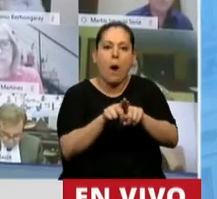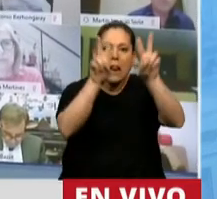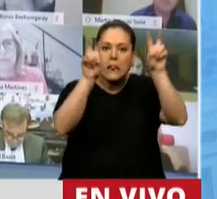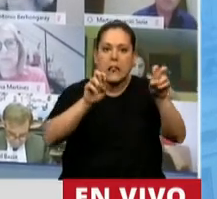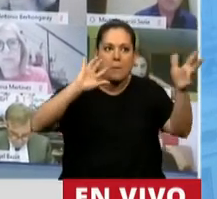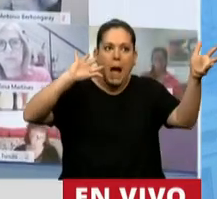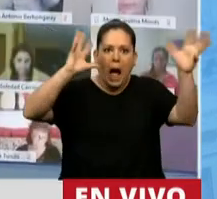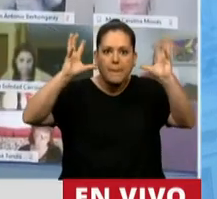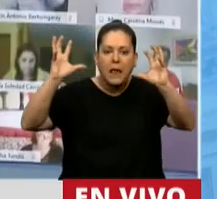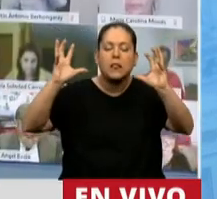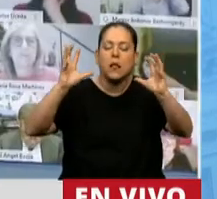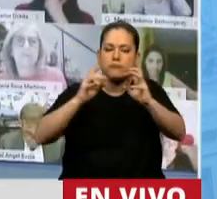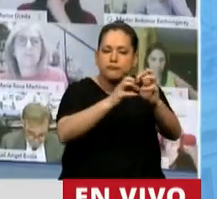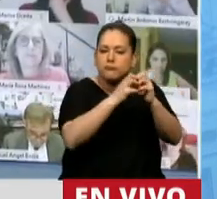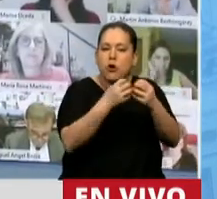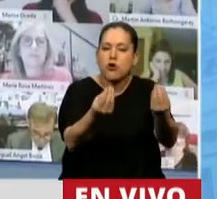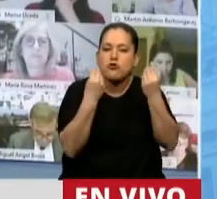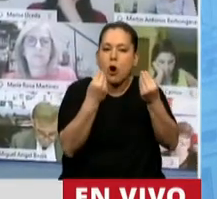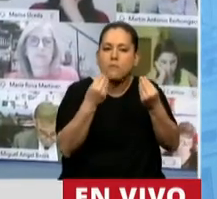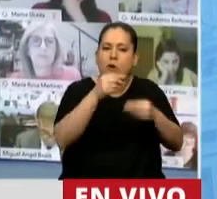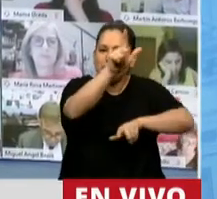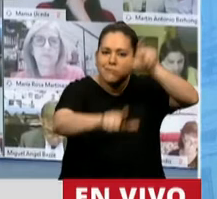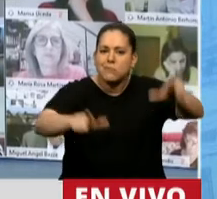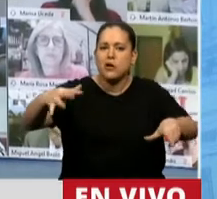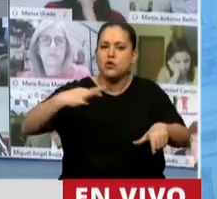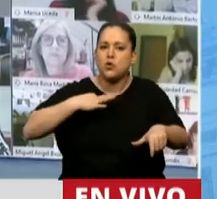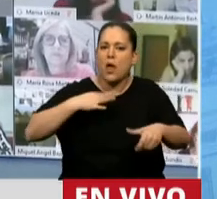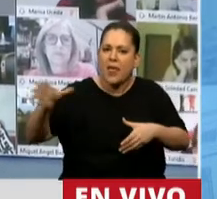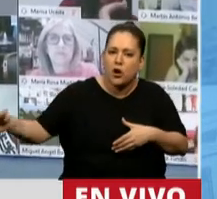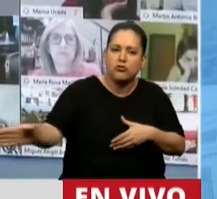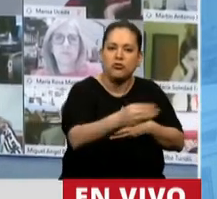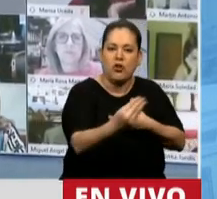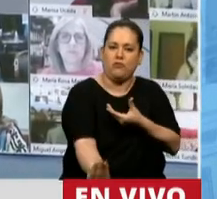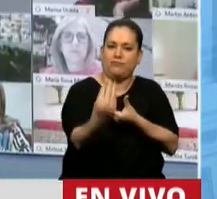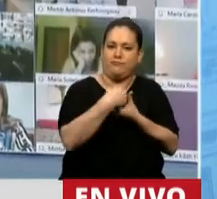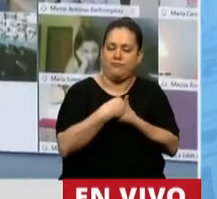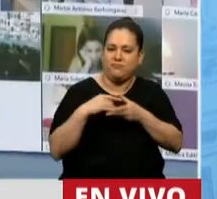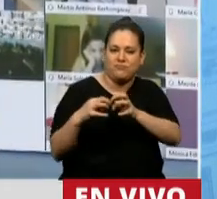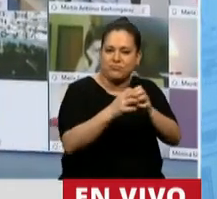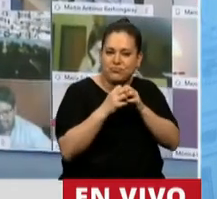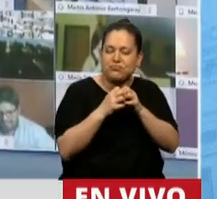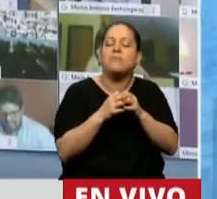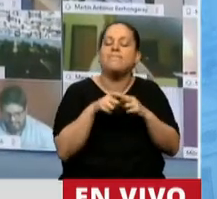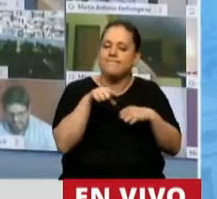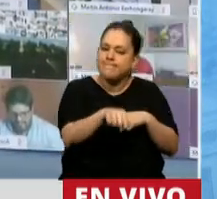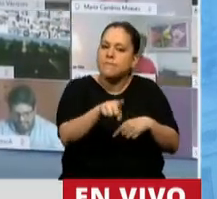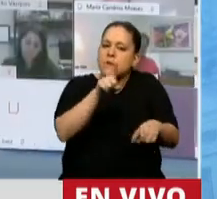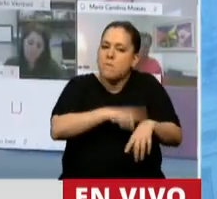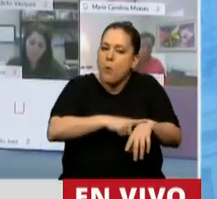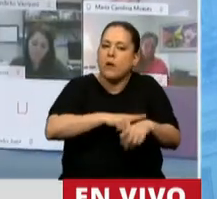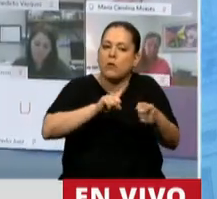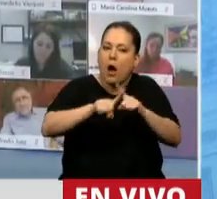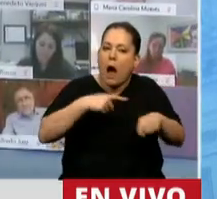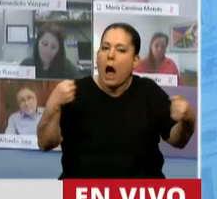ambientales es con la participación de los ciudadanos. Basándose en ese principio, el presente acuerdo